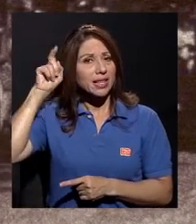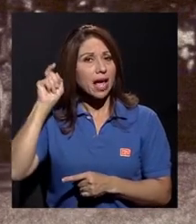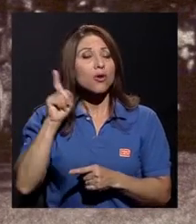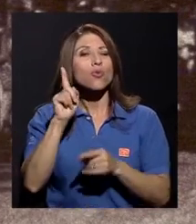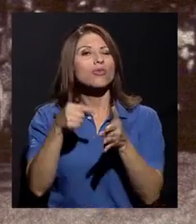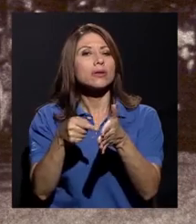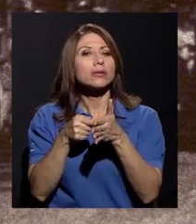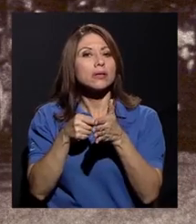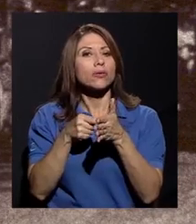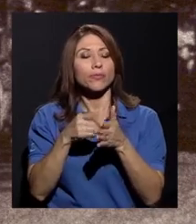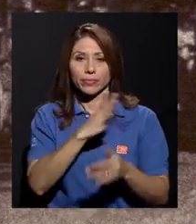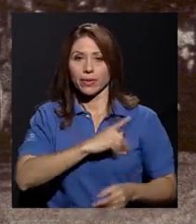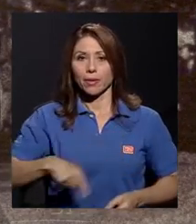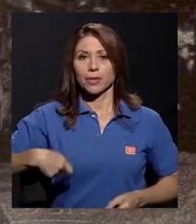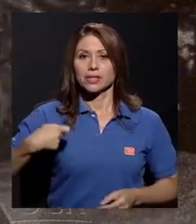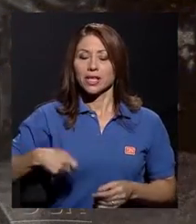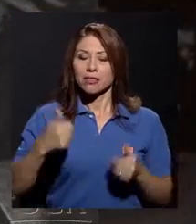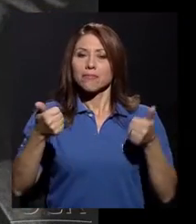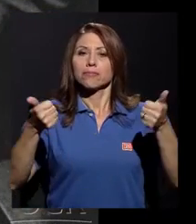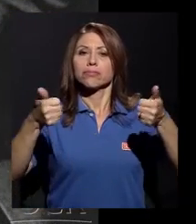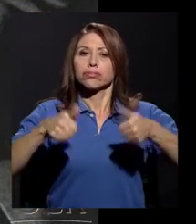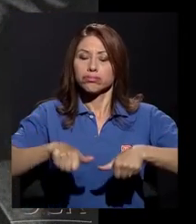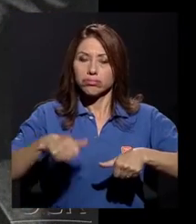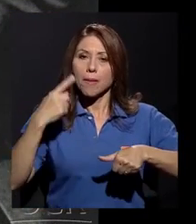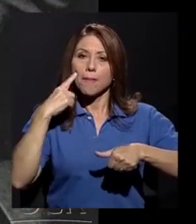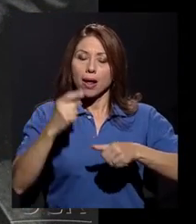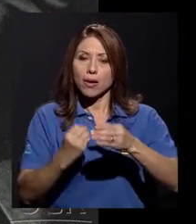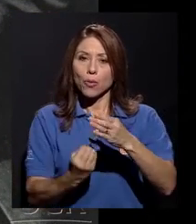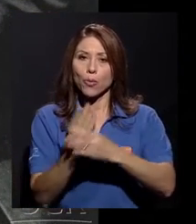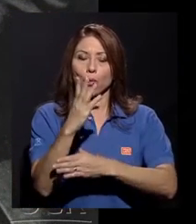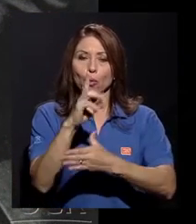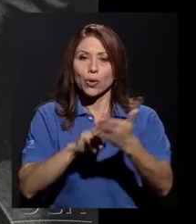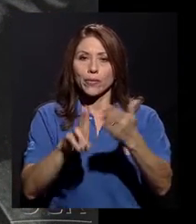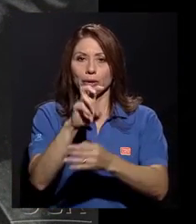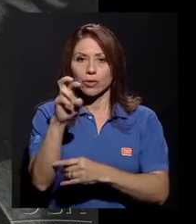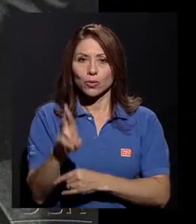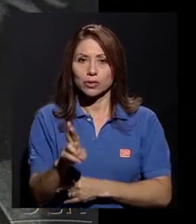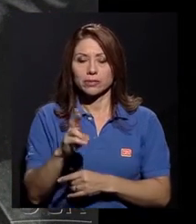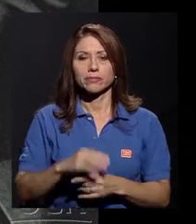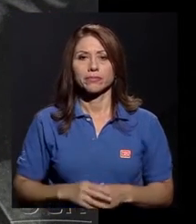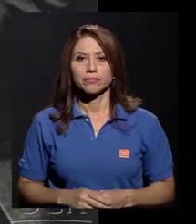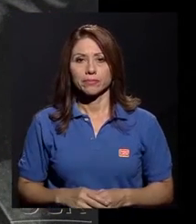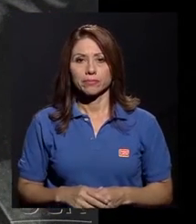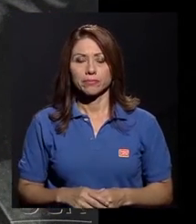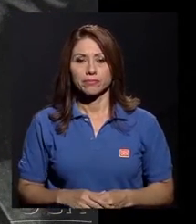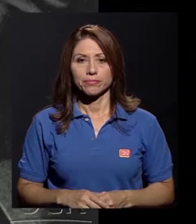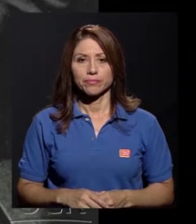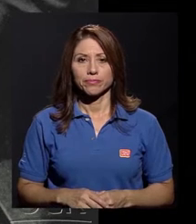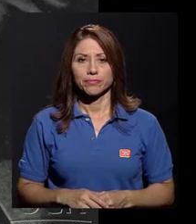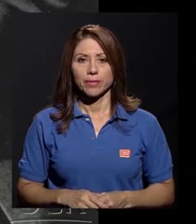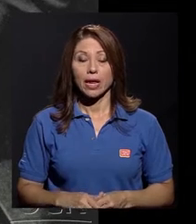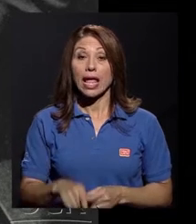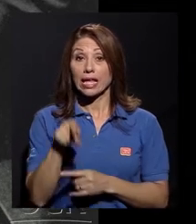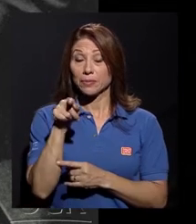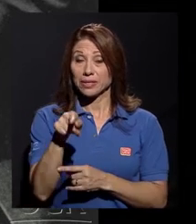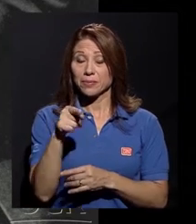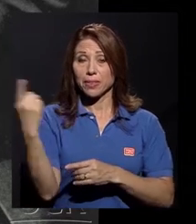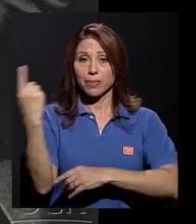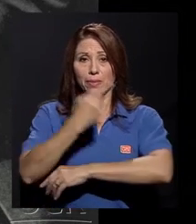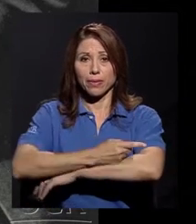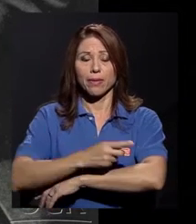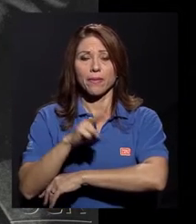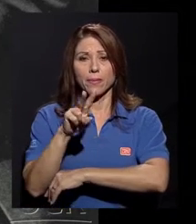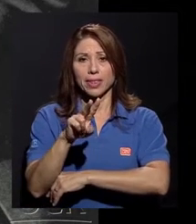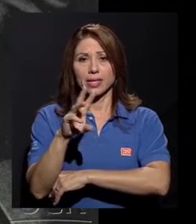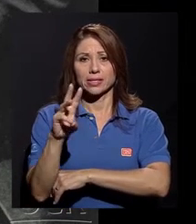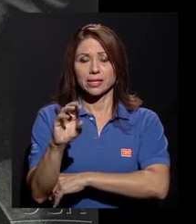presidente estuviera de acuerdo en la creación de la Universidad de Costa Rica. Es precisamente el 26